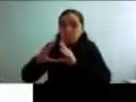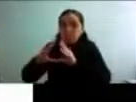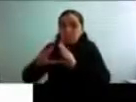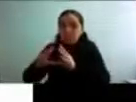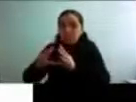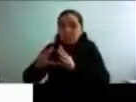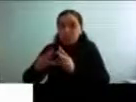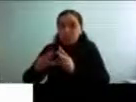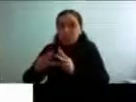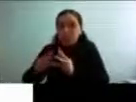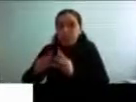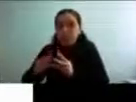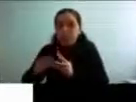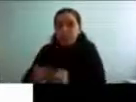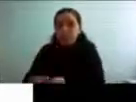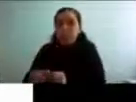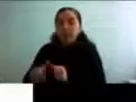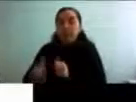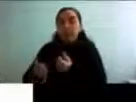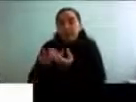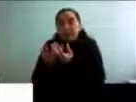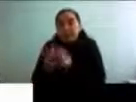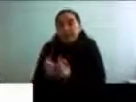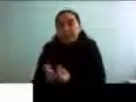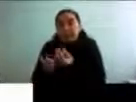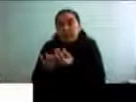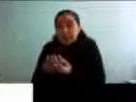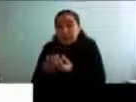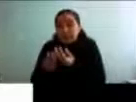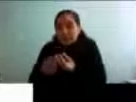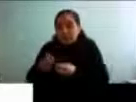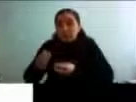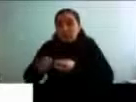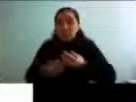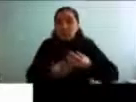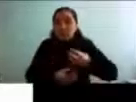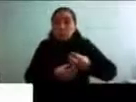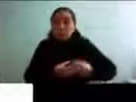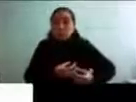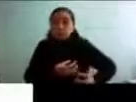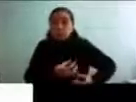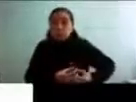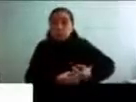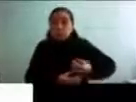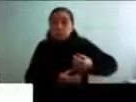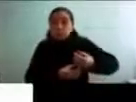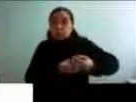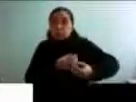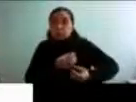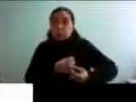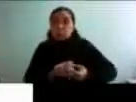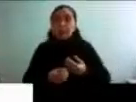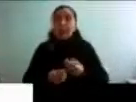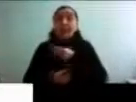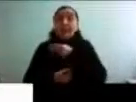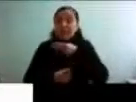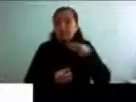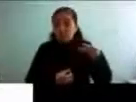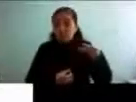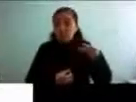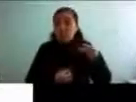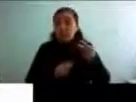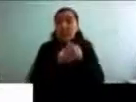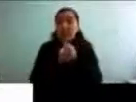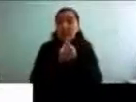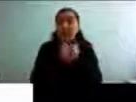restringiendo un poco. Cambios a nivel de funcionamiento en la sexualidad también, por ejemplo,